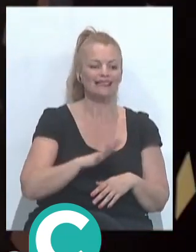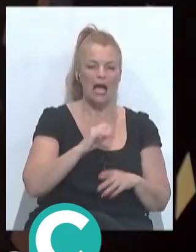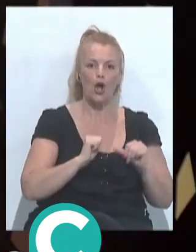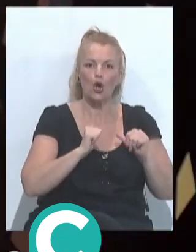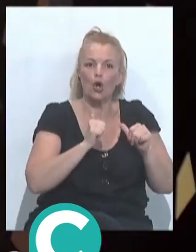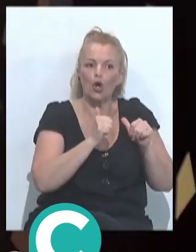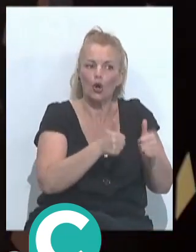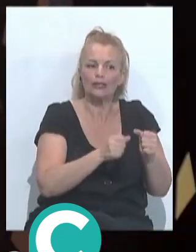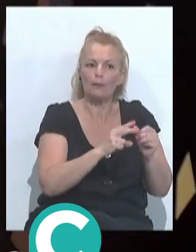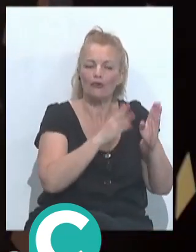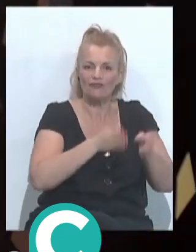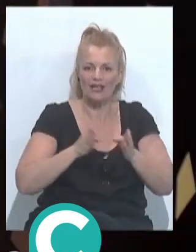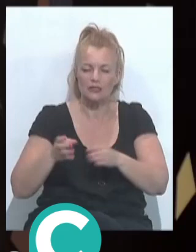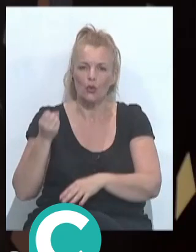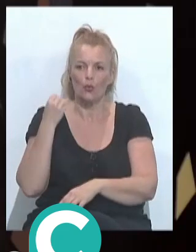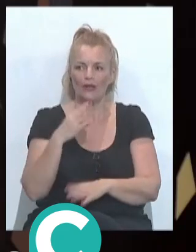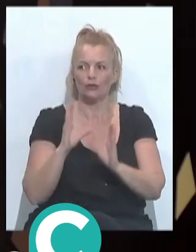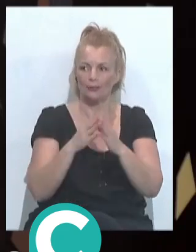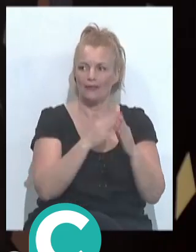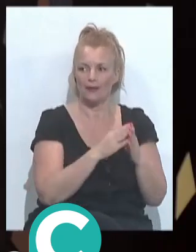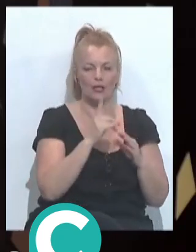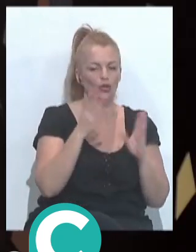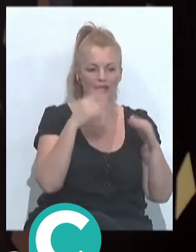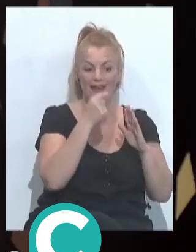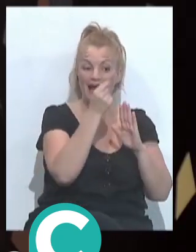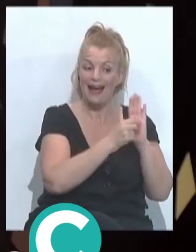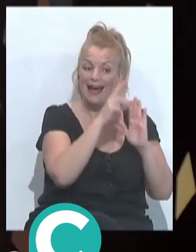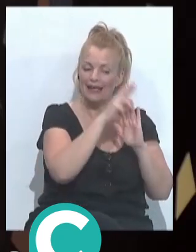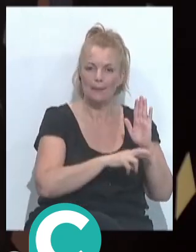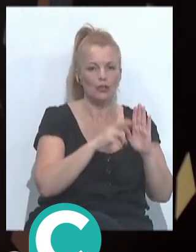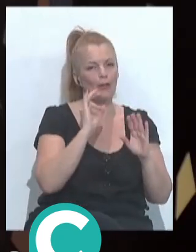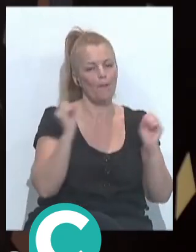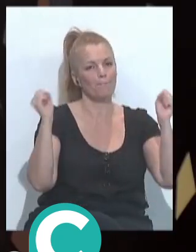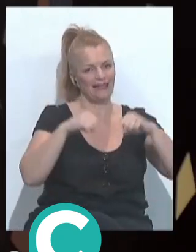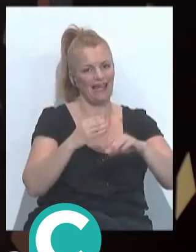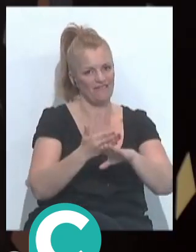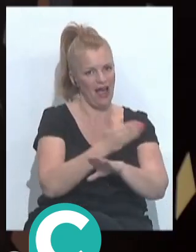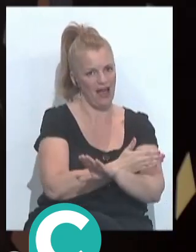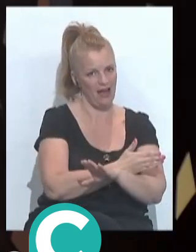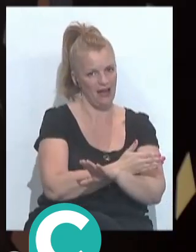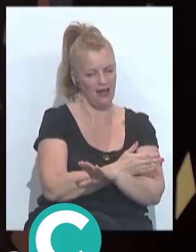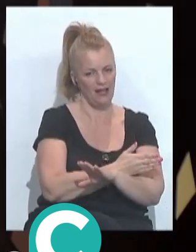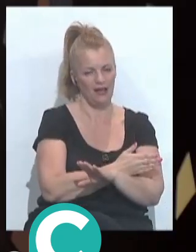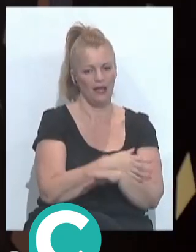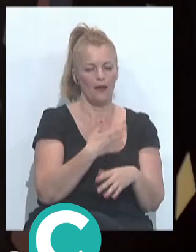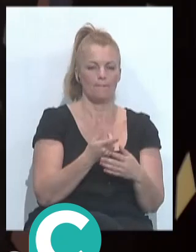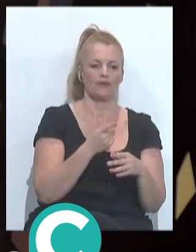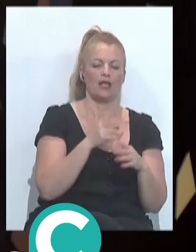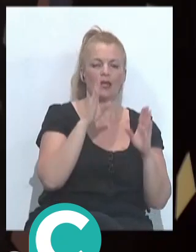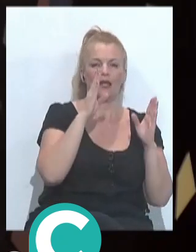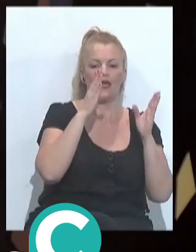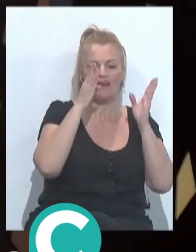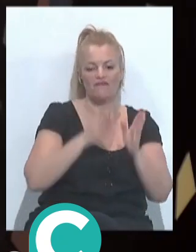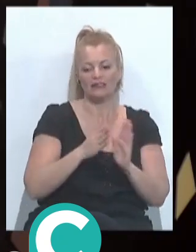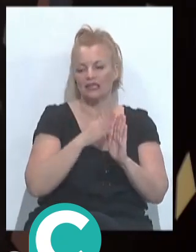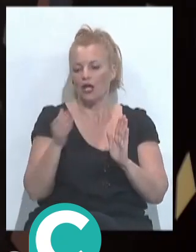por fase y cuántas agrupaciones... que no estaba en reglamento pero lo pactaba. estaba en reglamento pero se pactaba previamente. O se decía, pues eso, de tal fase van a pasar